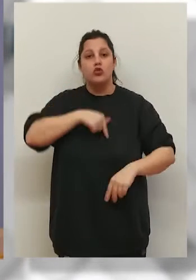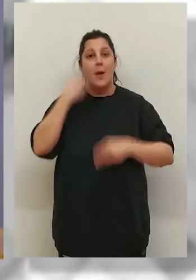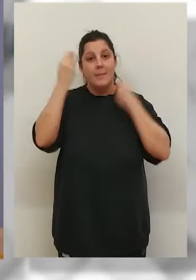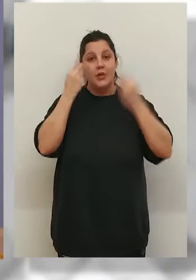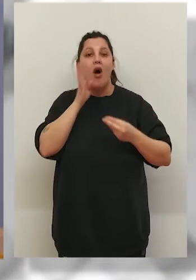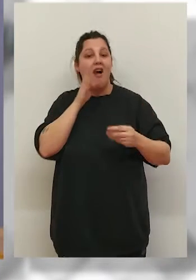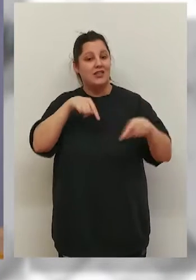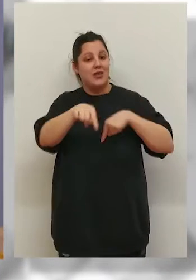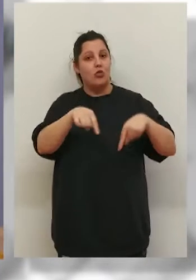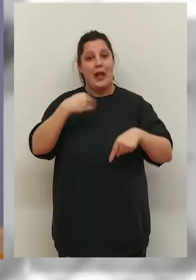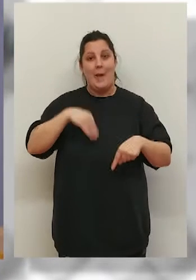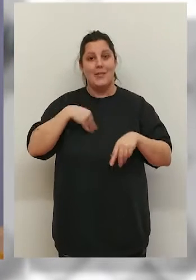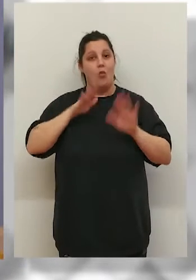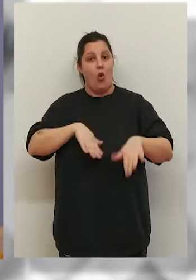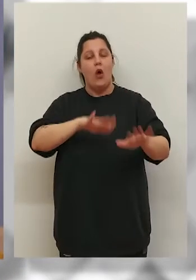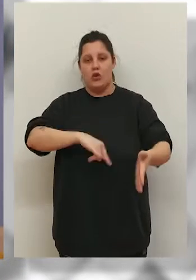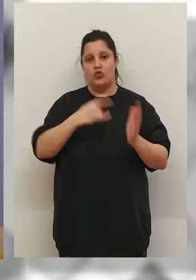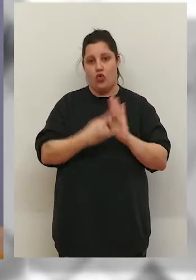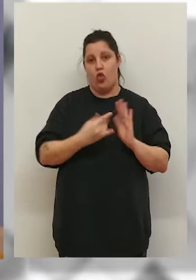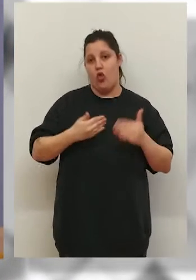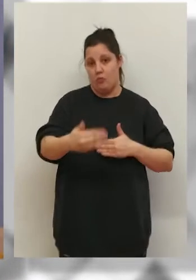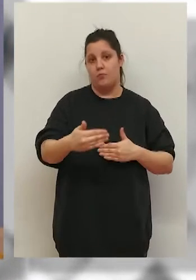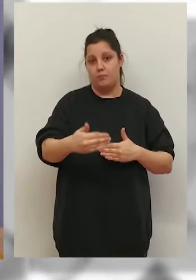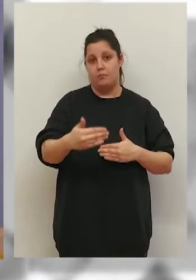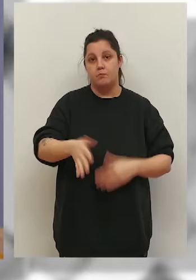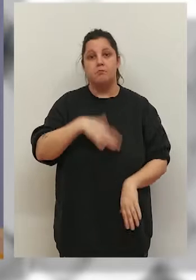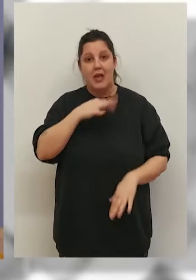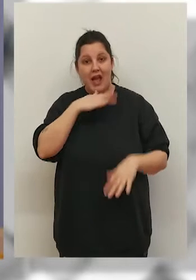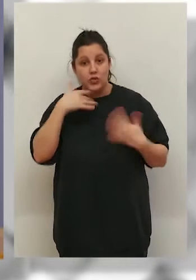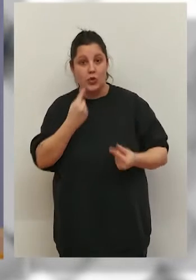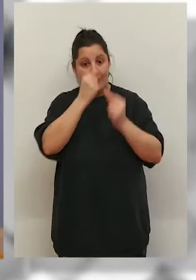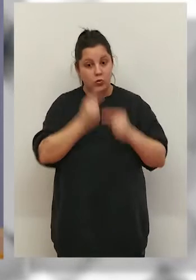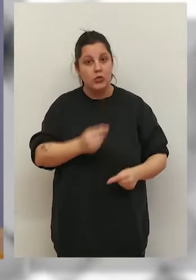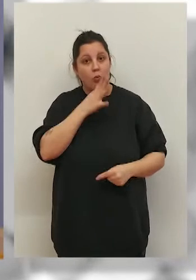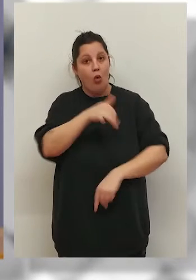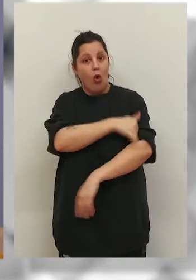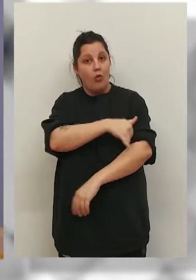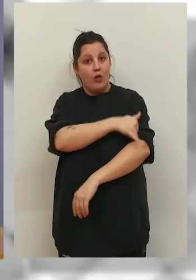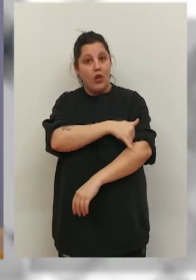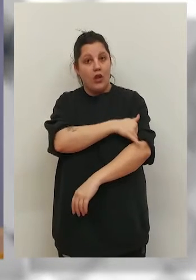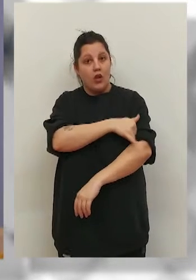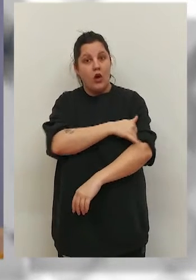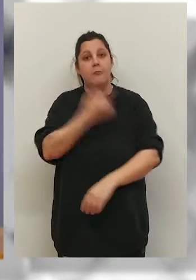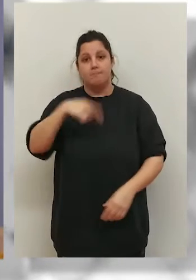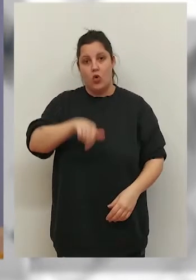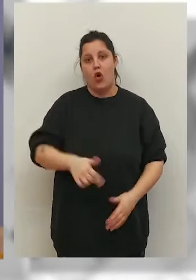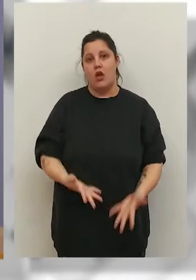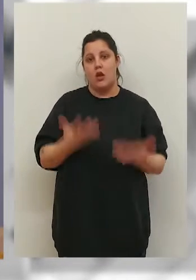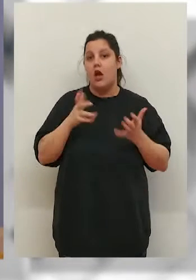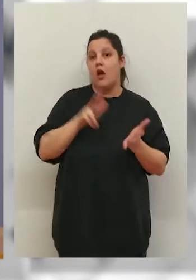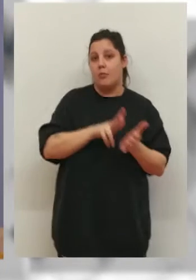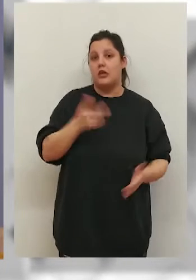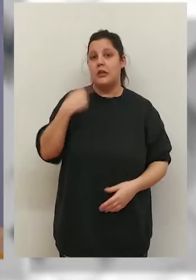Consideramos que se va a solucionar pronto esta huelga de transportes y también la guerra que tenemos actualmente, pero por supuesto desde el gobierno de La Rioja